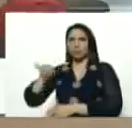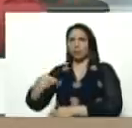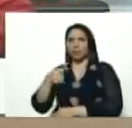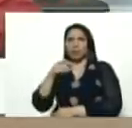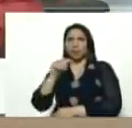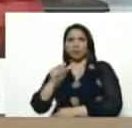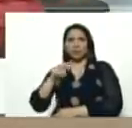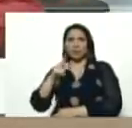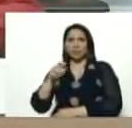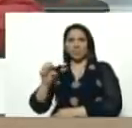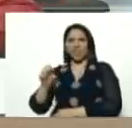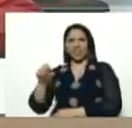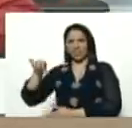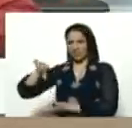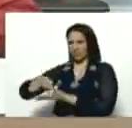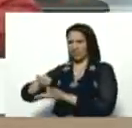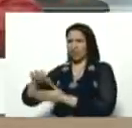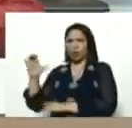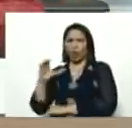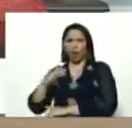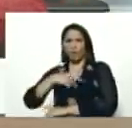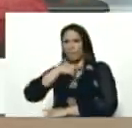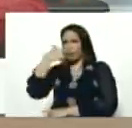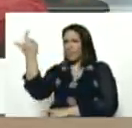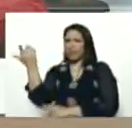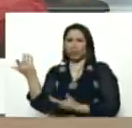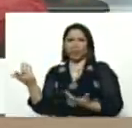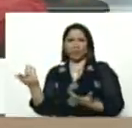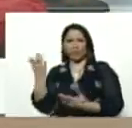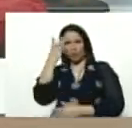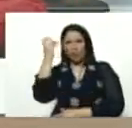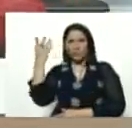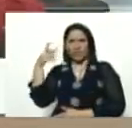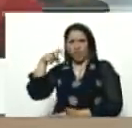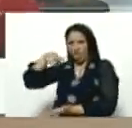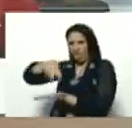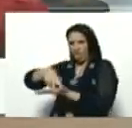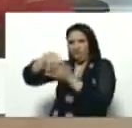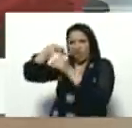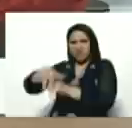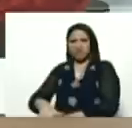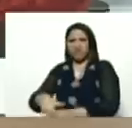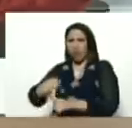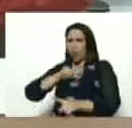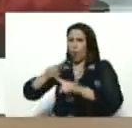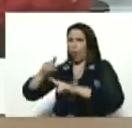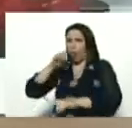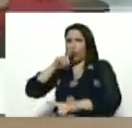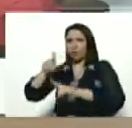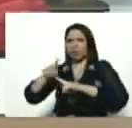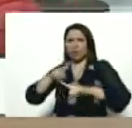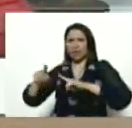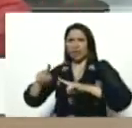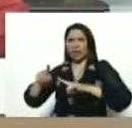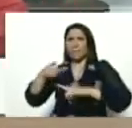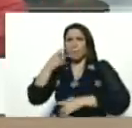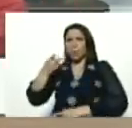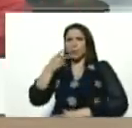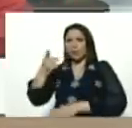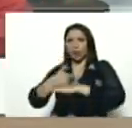Bogotá, que vergüenza, Dios mío, sometidos, y arrodillados, a las órdenes, políticos, de un gobierno, extranjero,